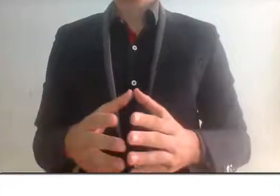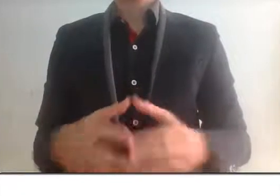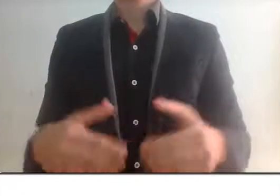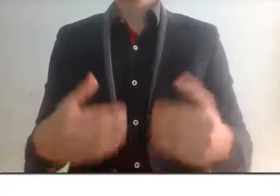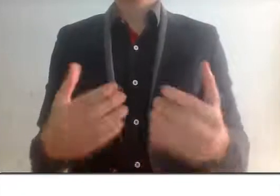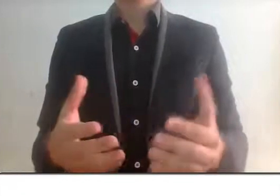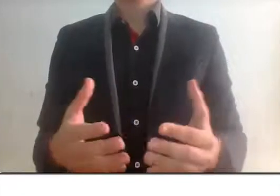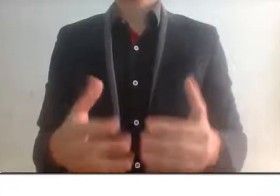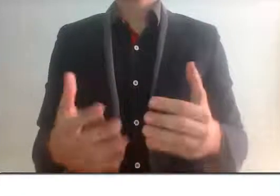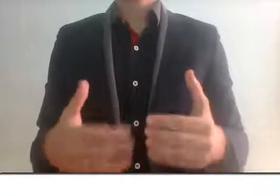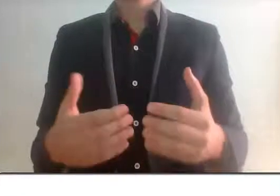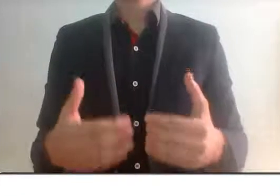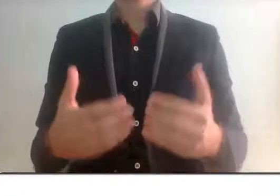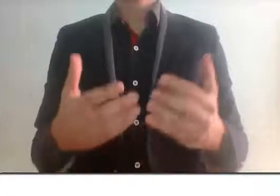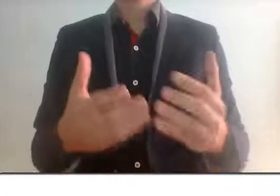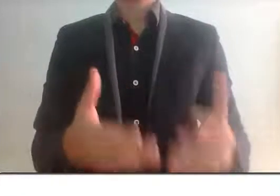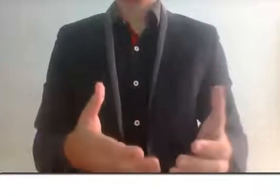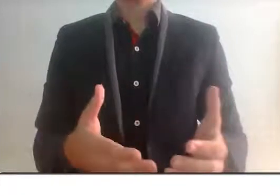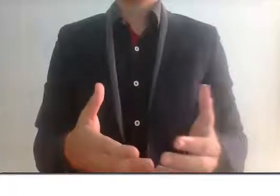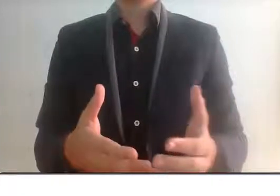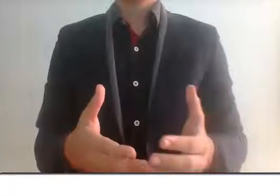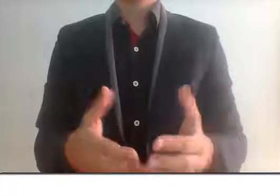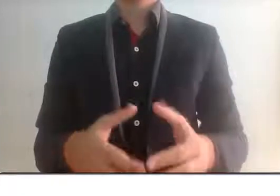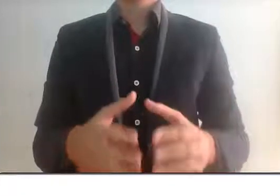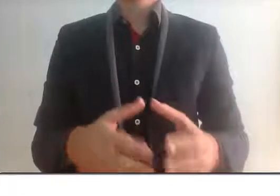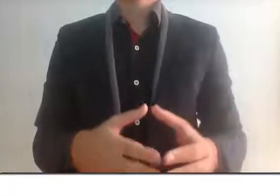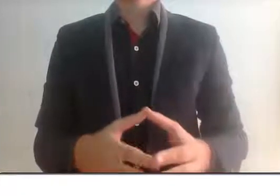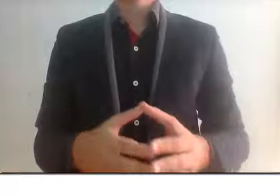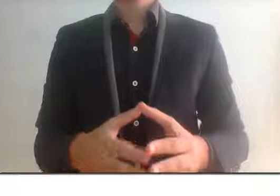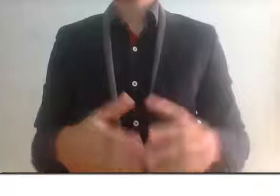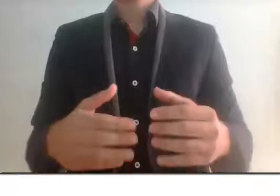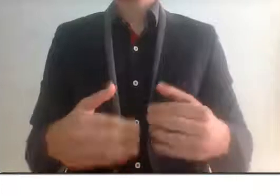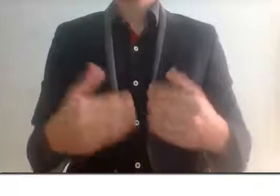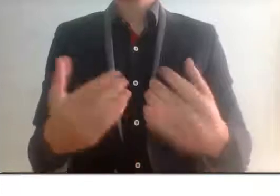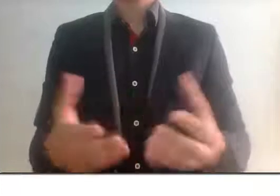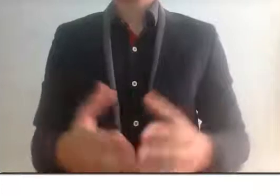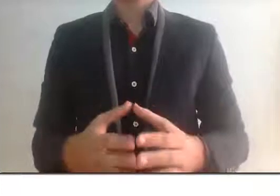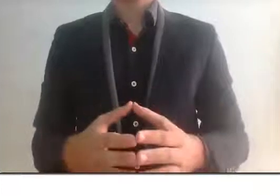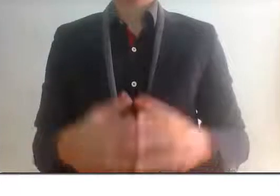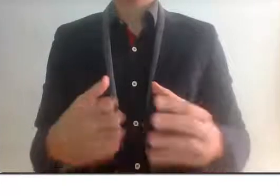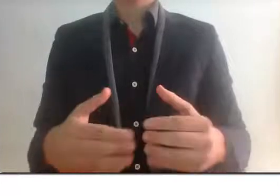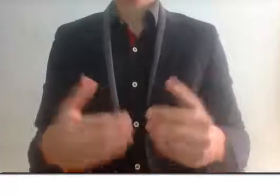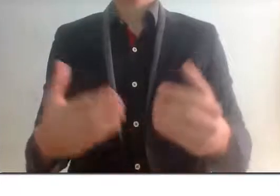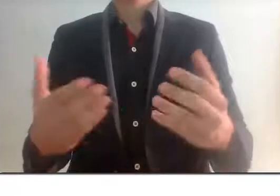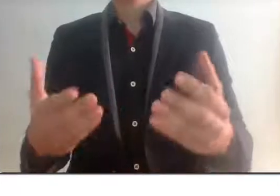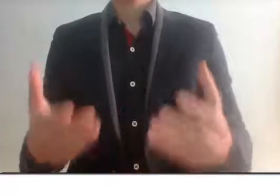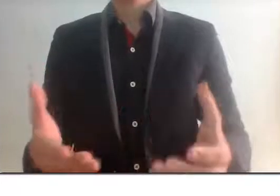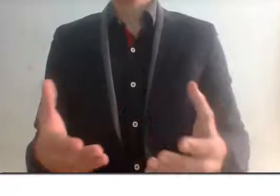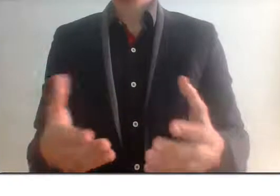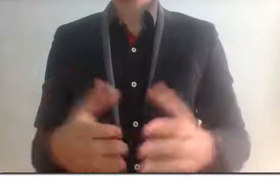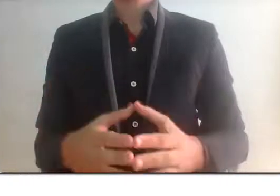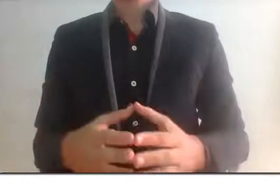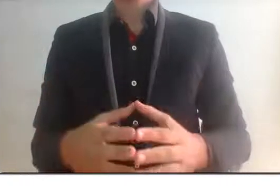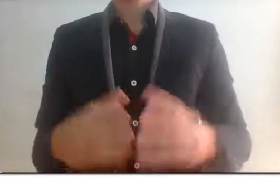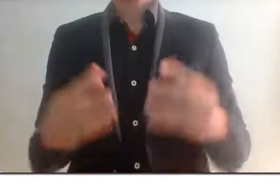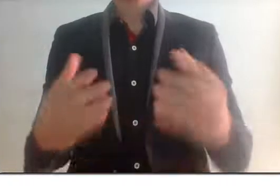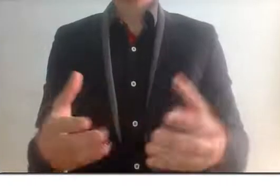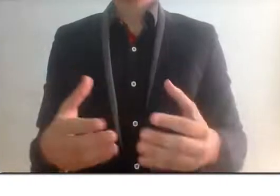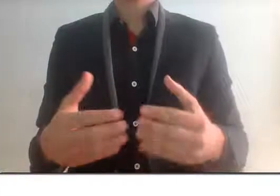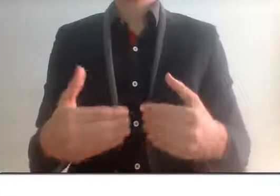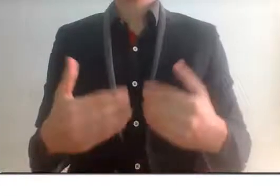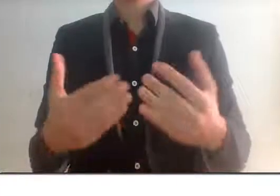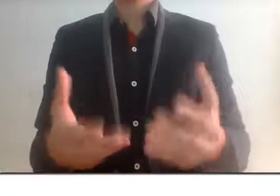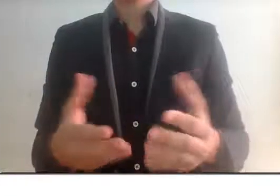queda es que estos recursos se destinen a donde se tengan que destinar. Si es necesario destinar para apoyos a adultos mayores, si es